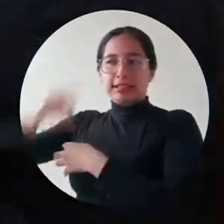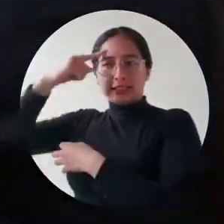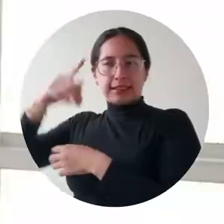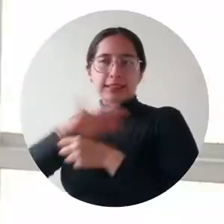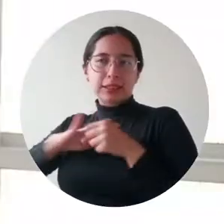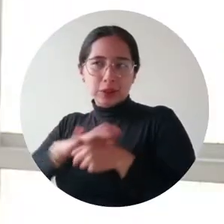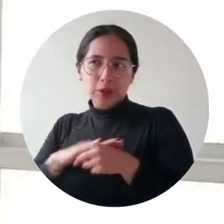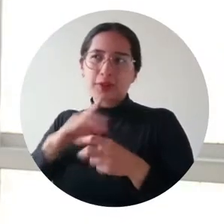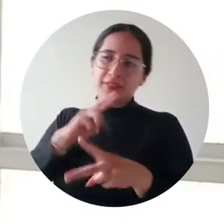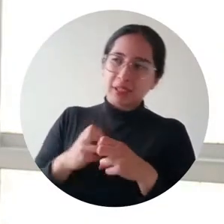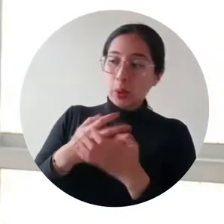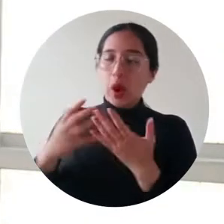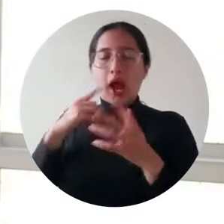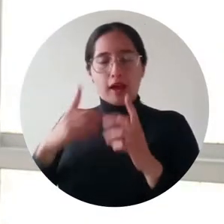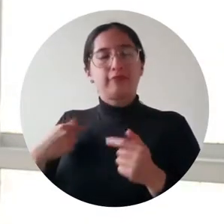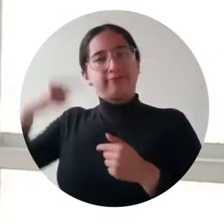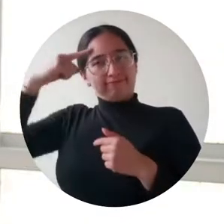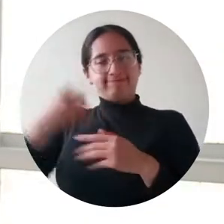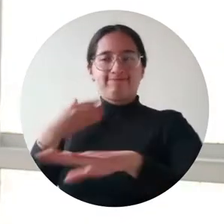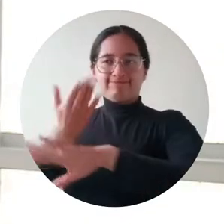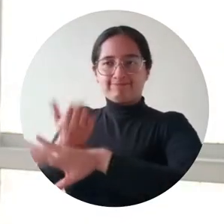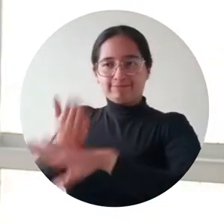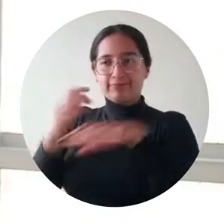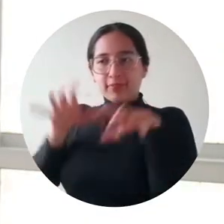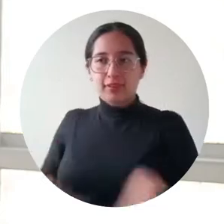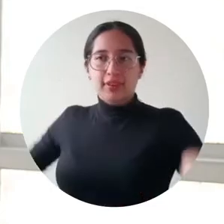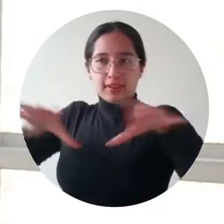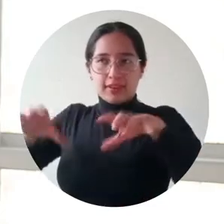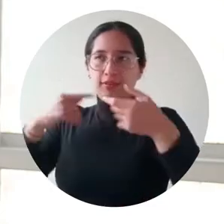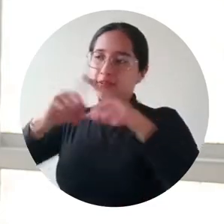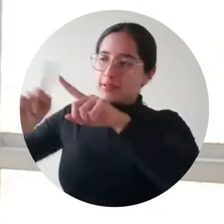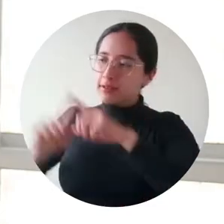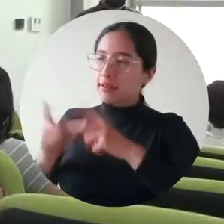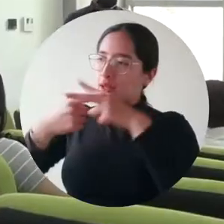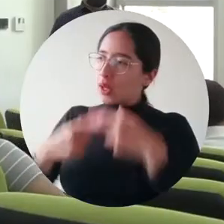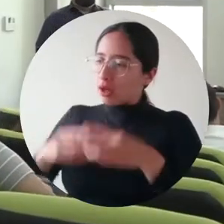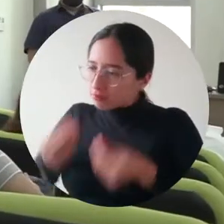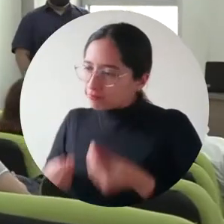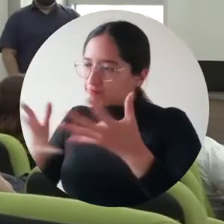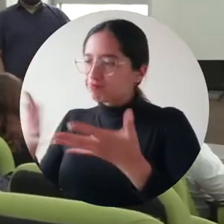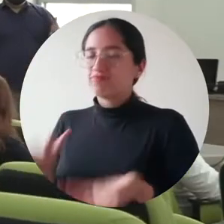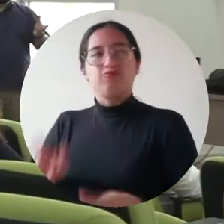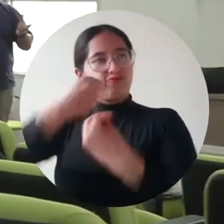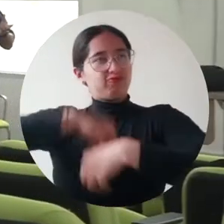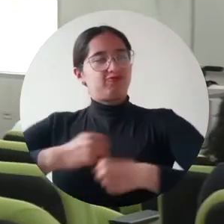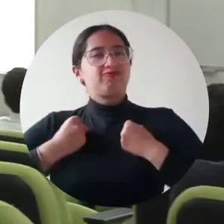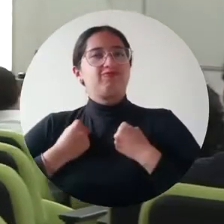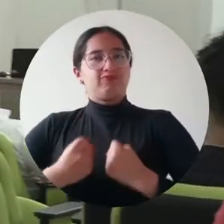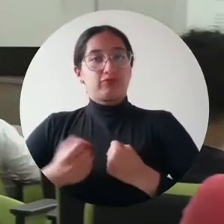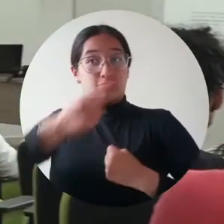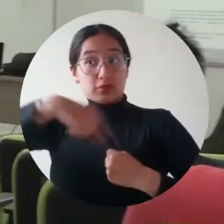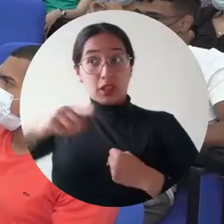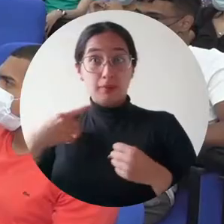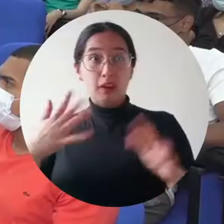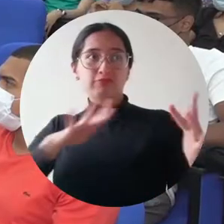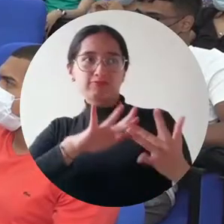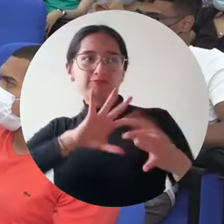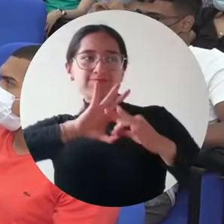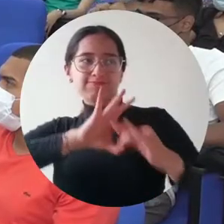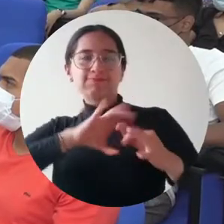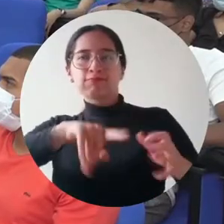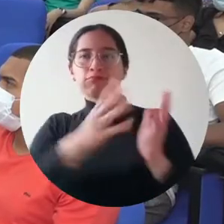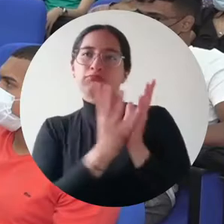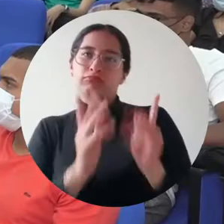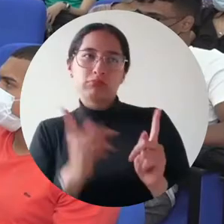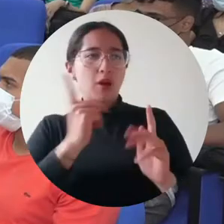los docentes, para poderles brindar estrategias y herramientas básicas que aumenten la sensación de seguridad, que les permitan conectar con sus